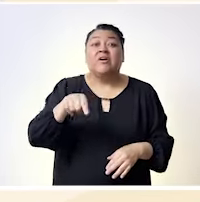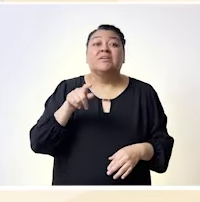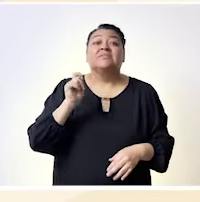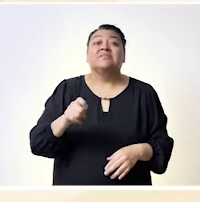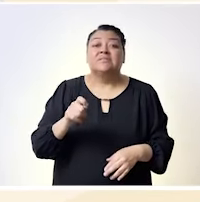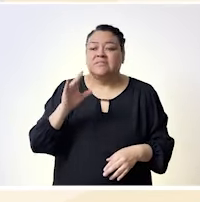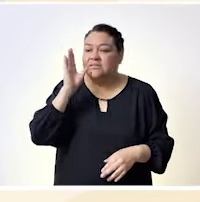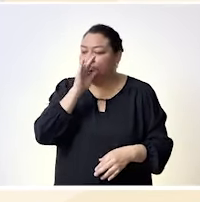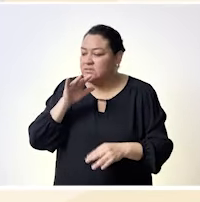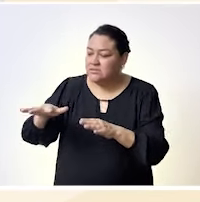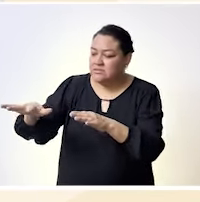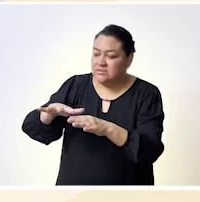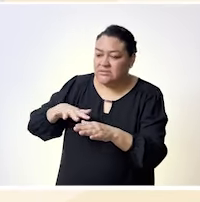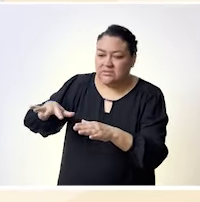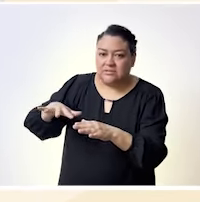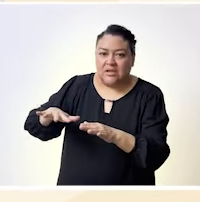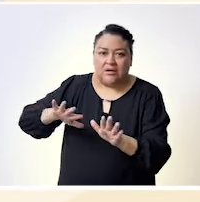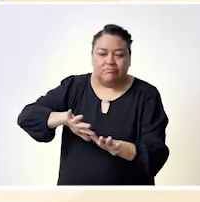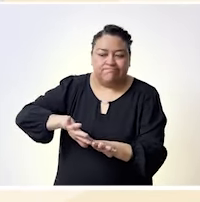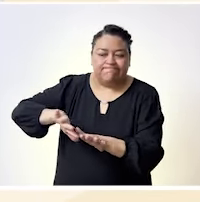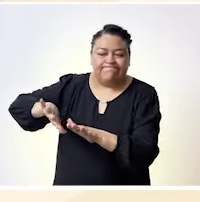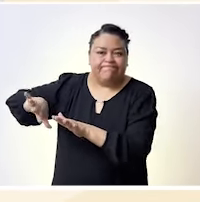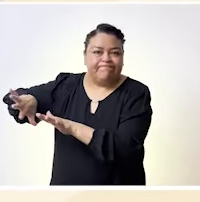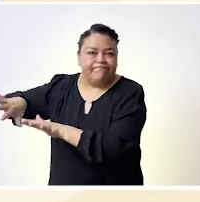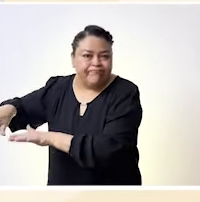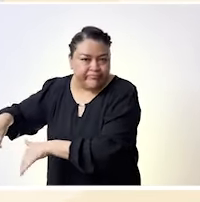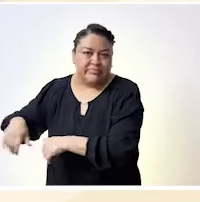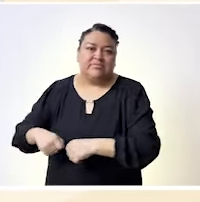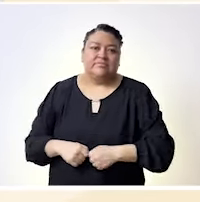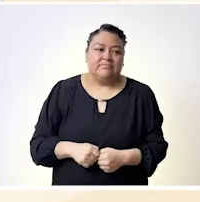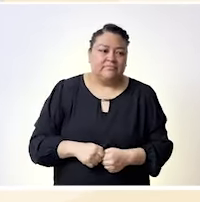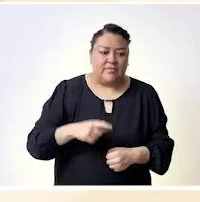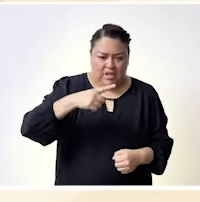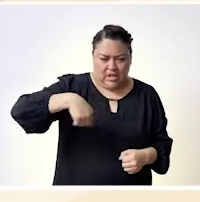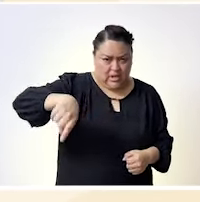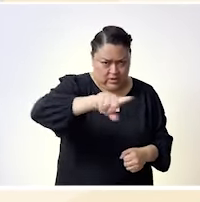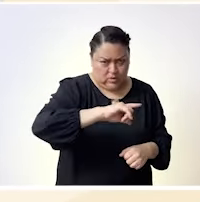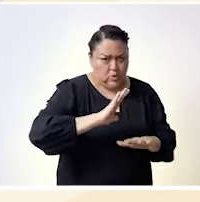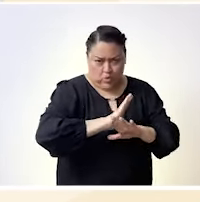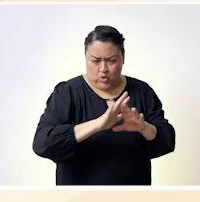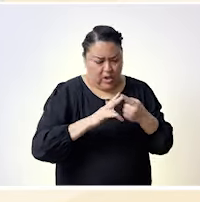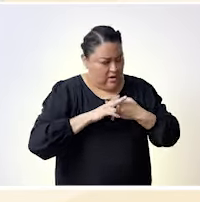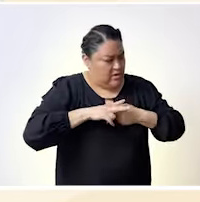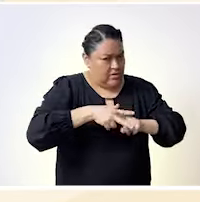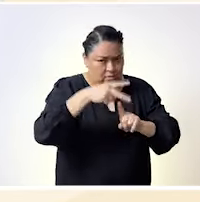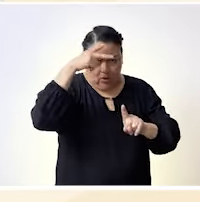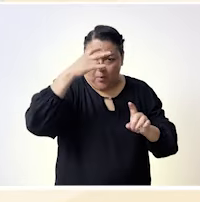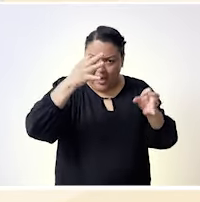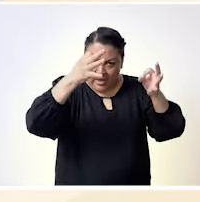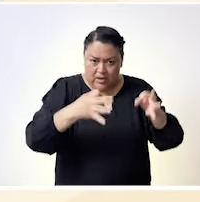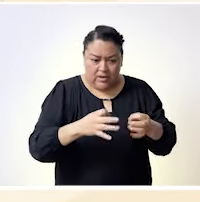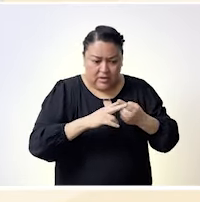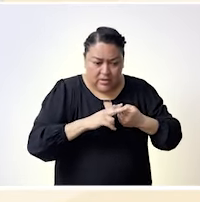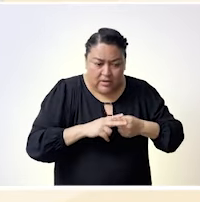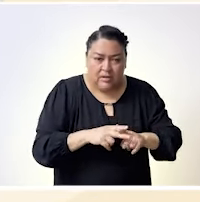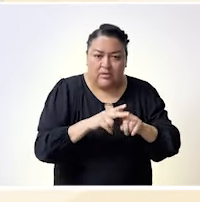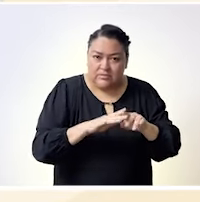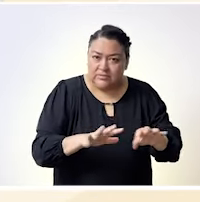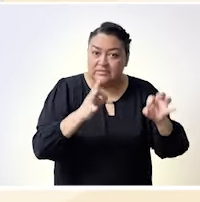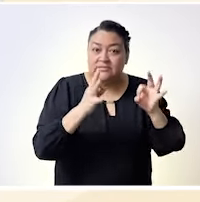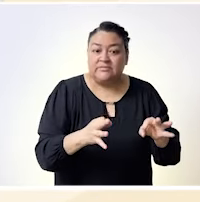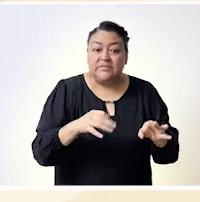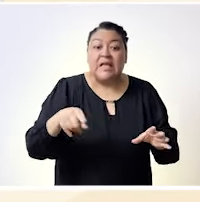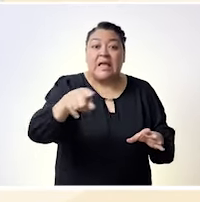conocimiento y de exigencia del reconocimiento. Pero bueno, nuestra nación apenas en 2019 nos reconoce constitucionalmente,